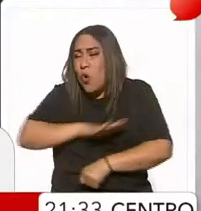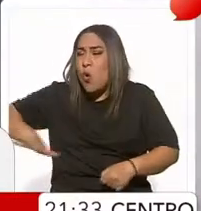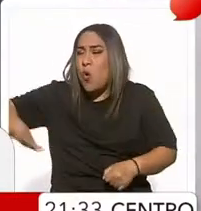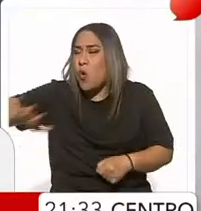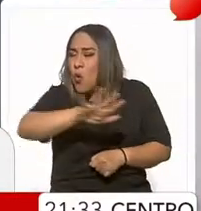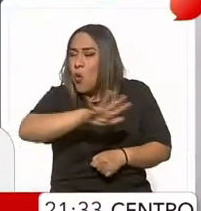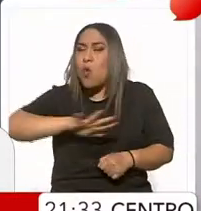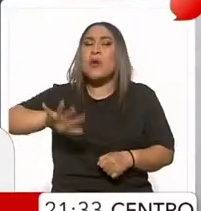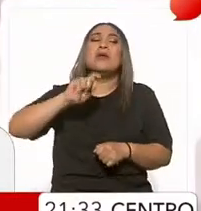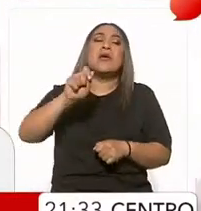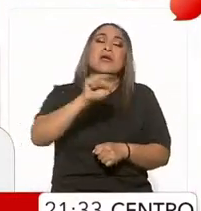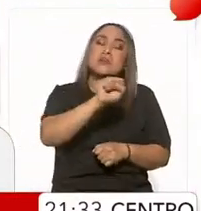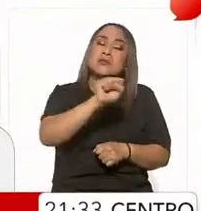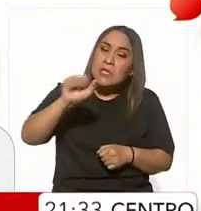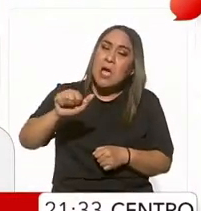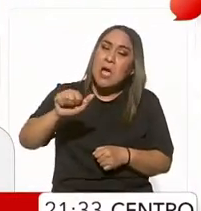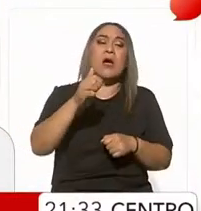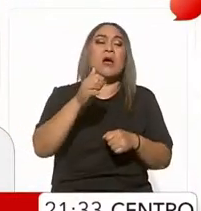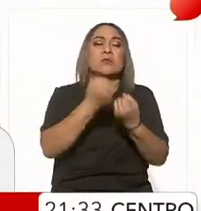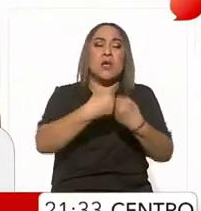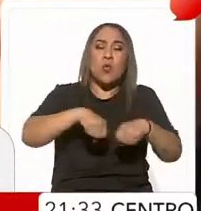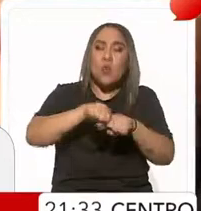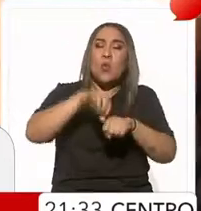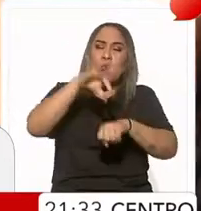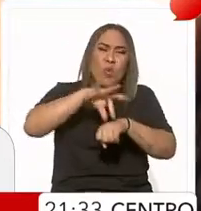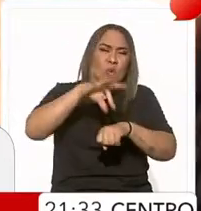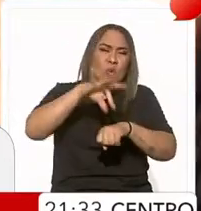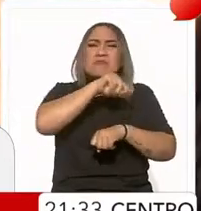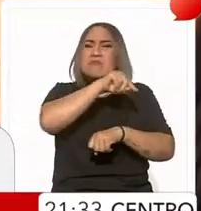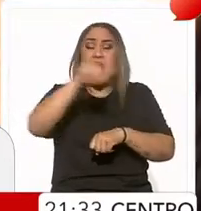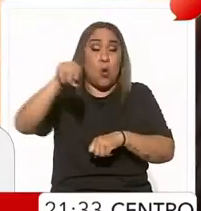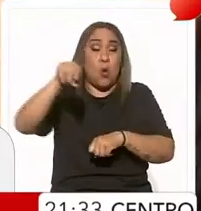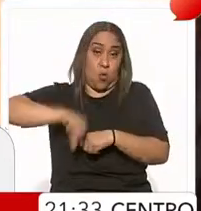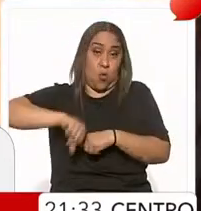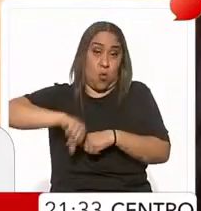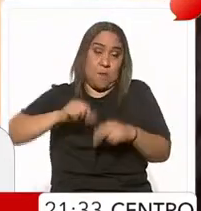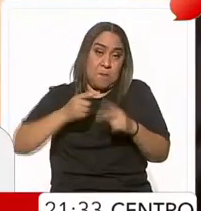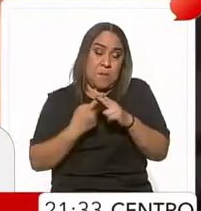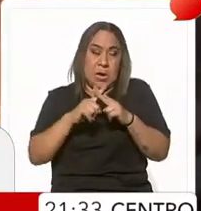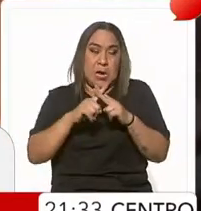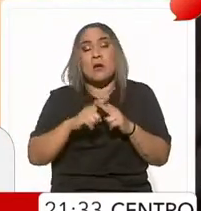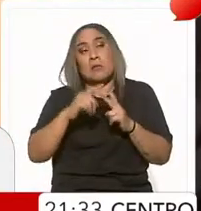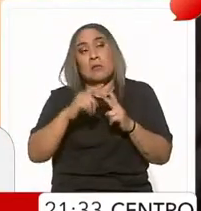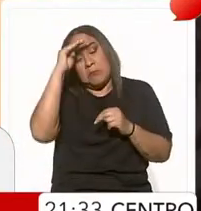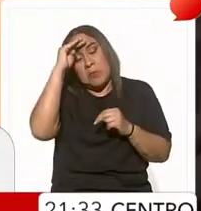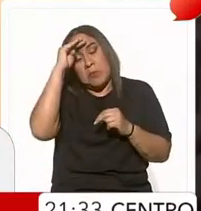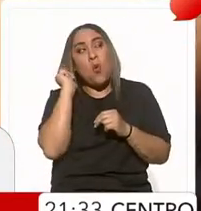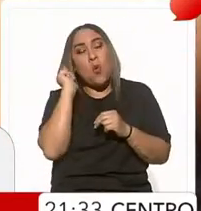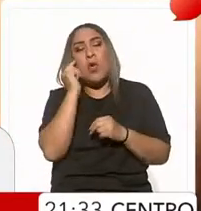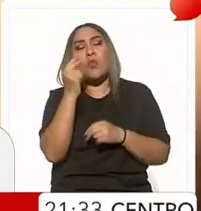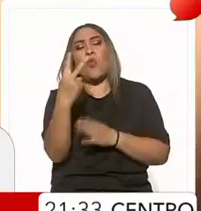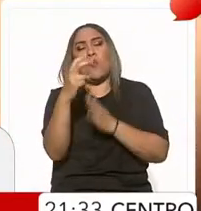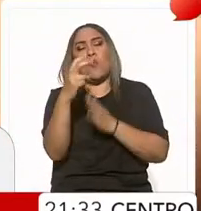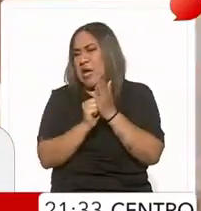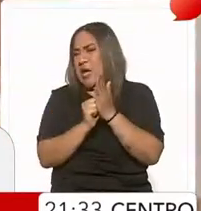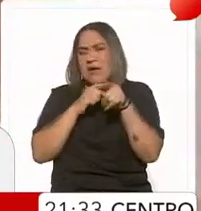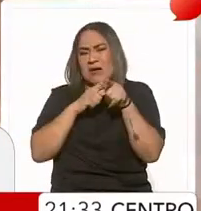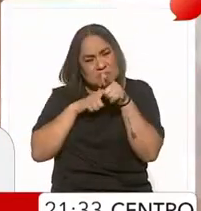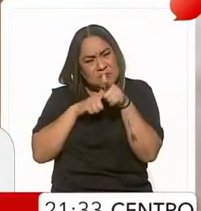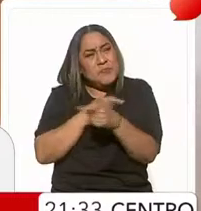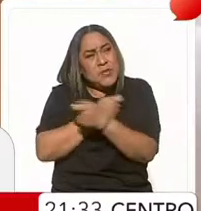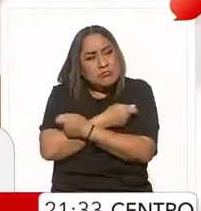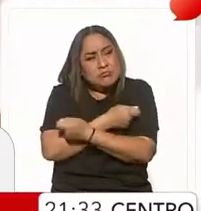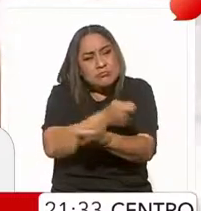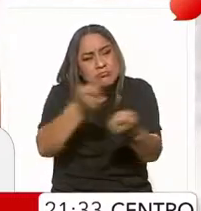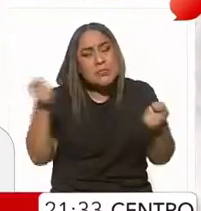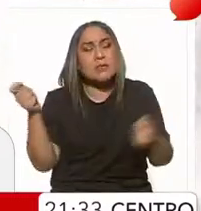instituciones públicas, inician, iniciaron hoy mismo, la idea es que estén dos meses aplicando de manera intensiva, lo que